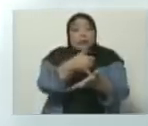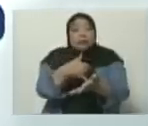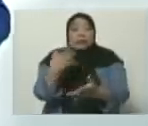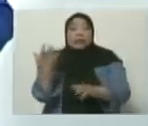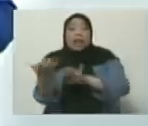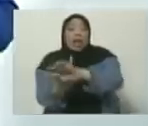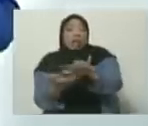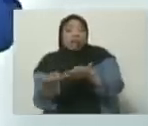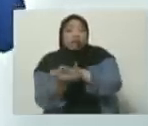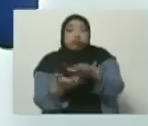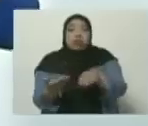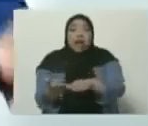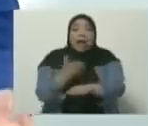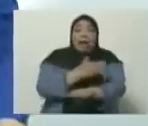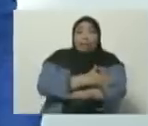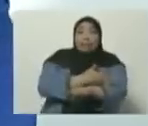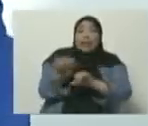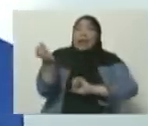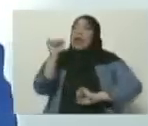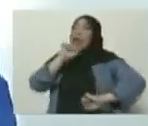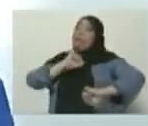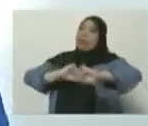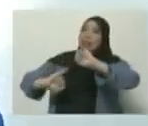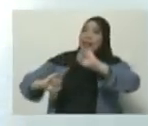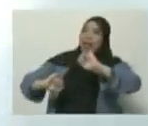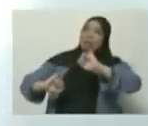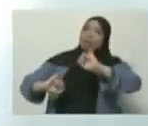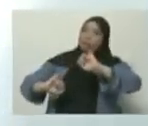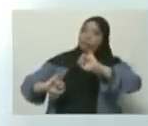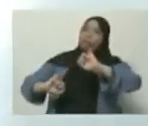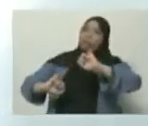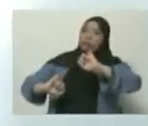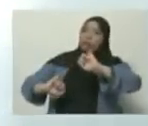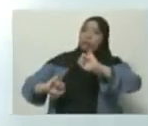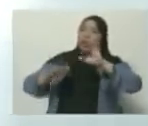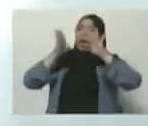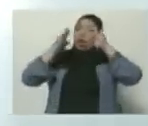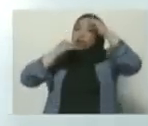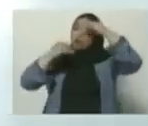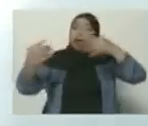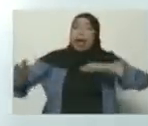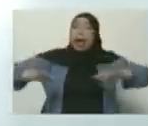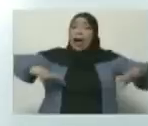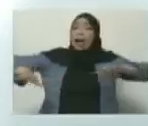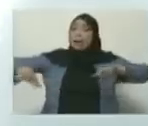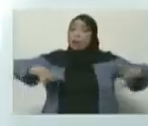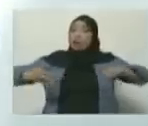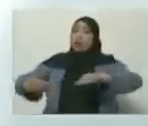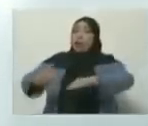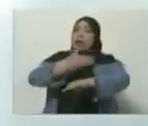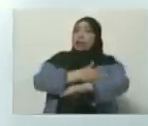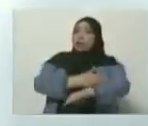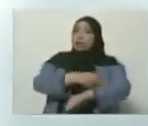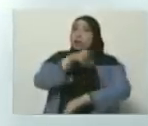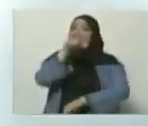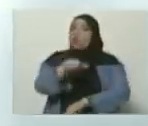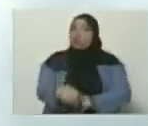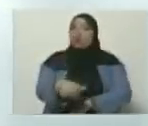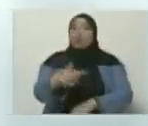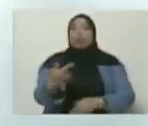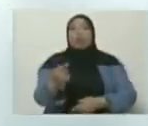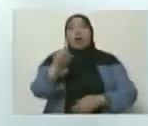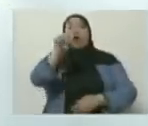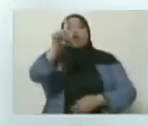preventivamente nosotros inmediatamente tomar acciones en ese sentido. Bueno, a partir de la